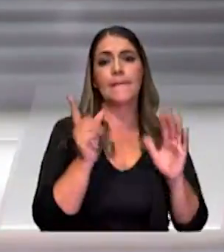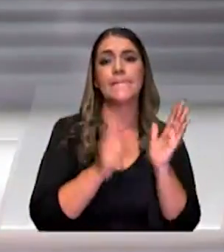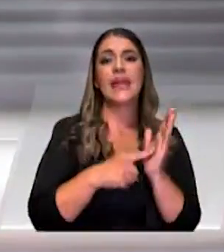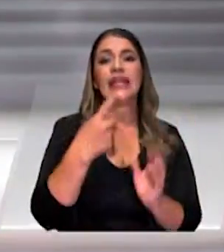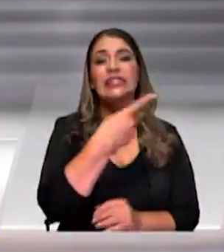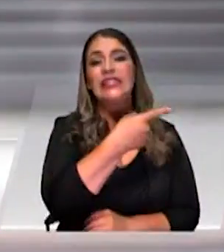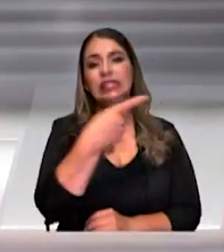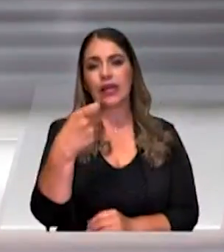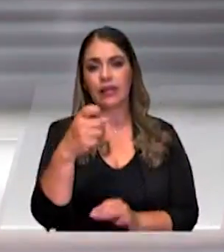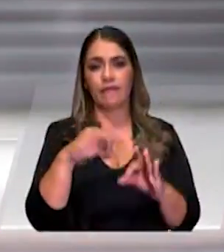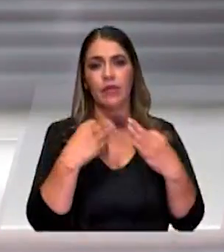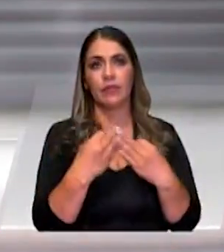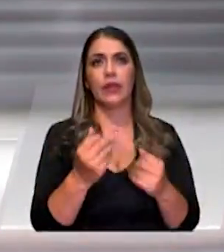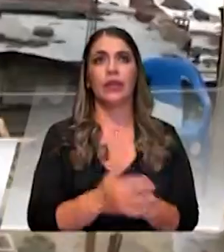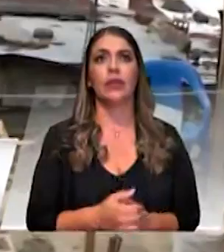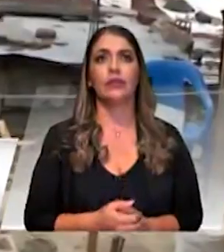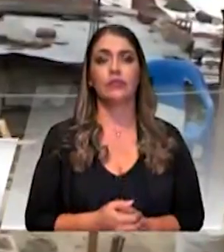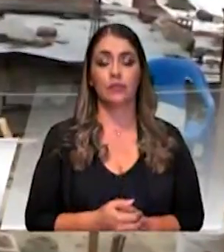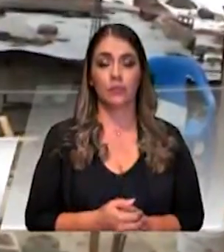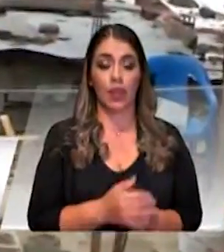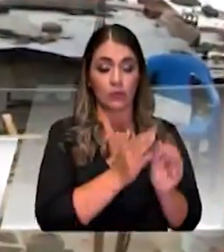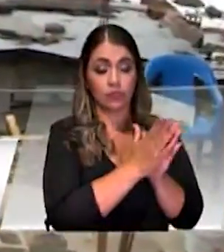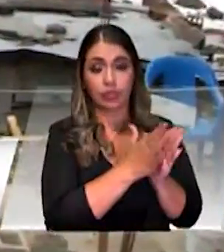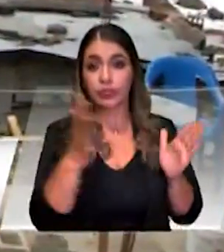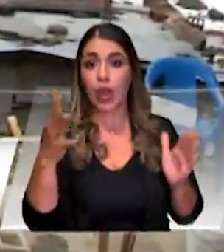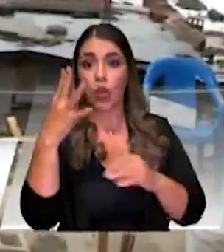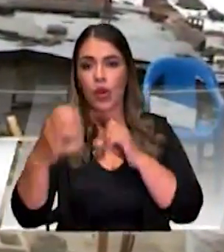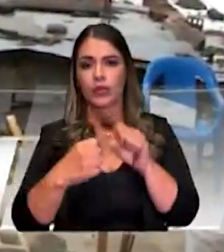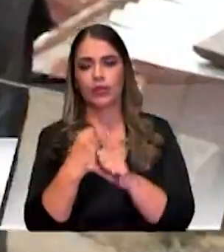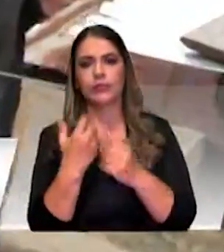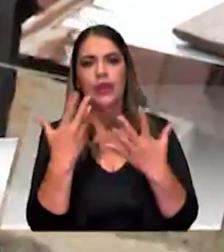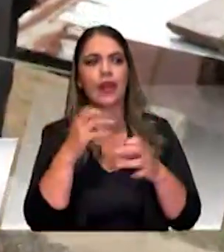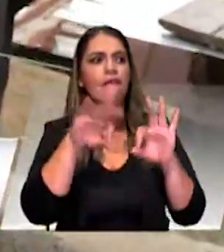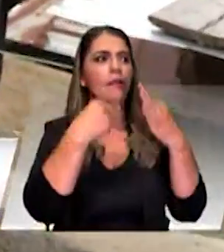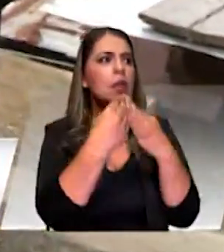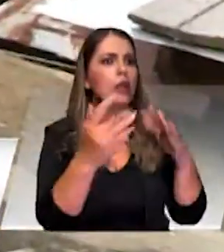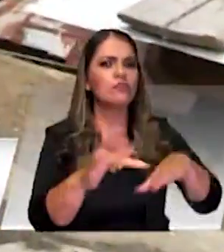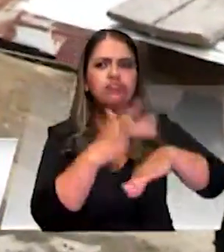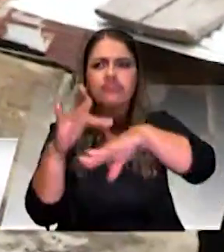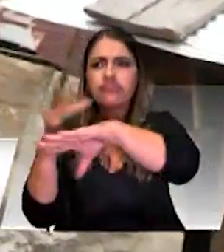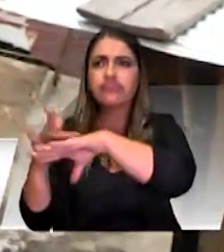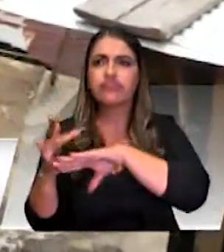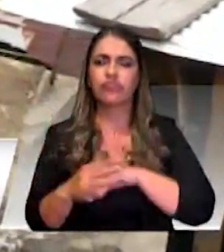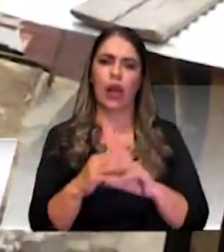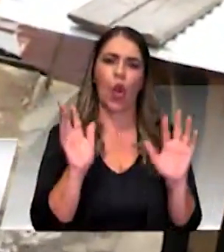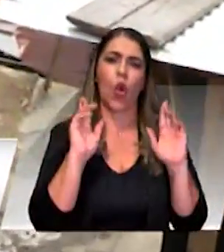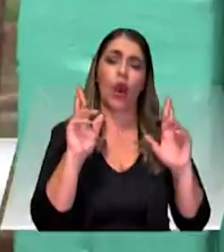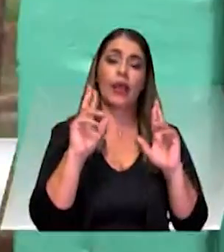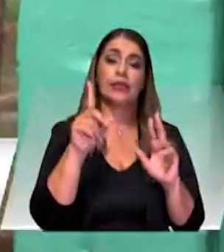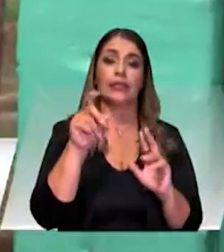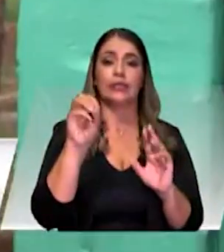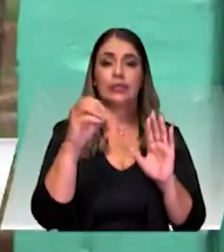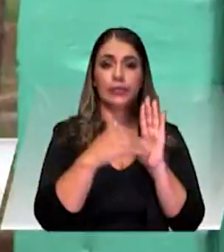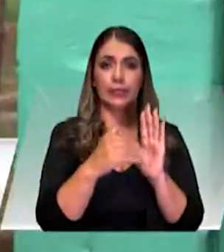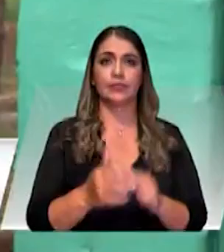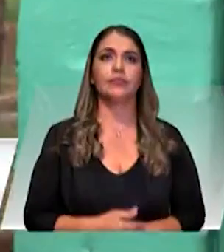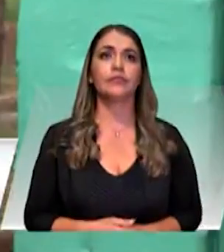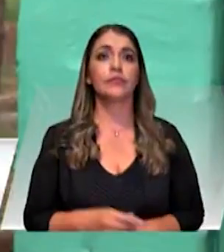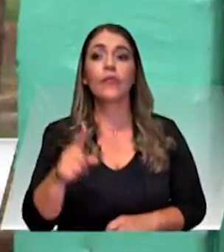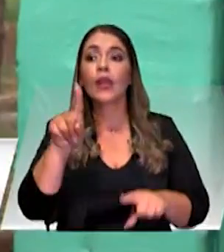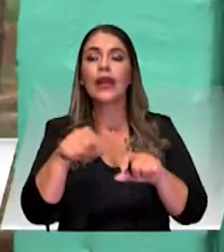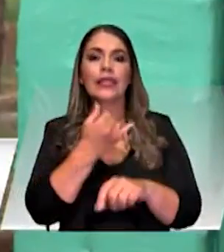La meta del 4 de año son 60.000. A través de las estrategias que les permiten ser autónomas para fortalecer sus emprendimientos y